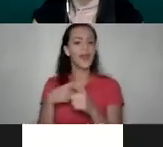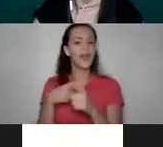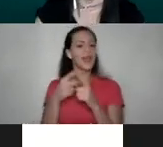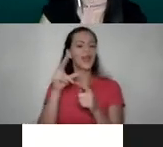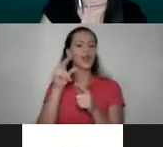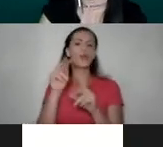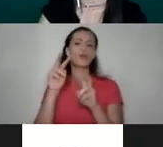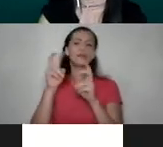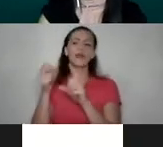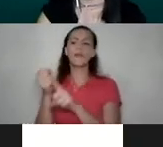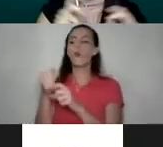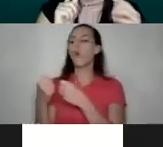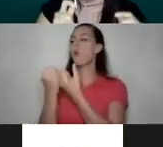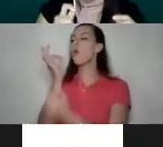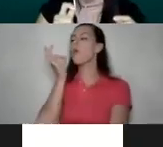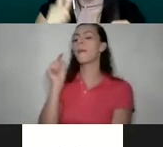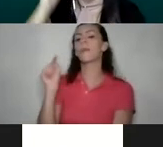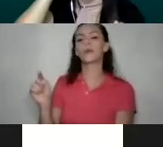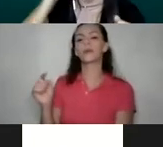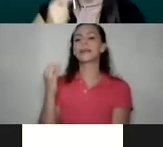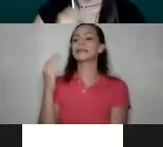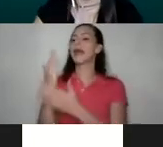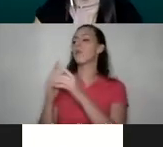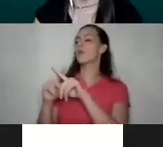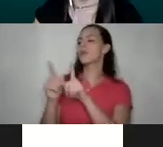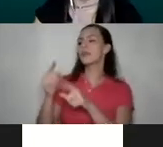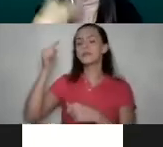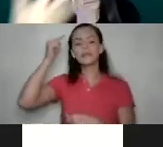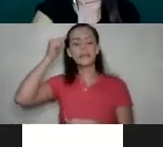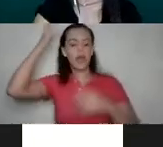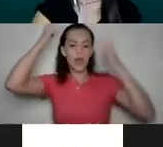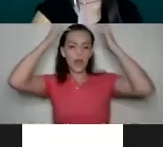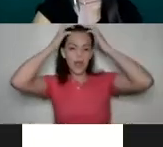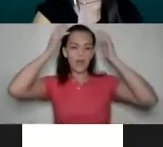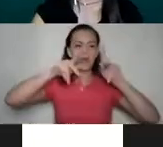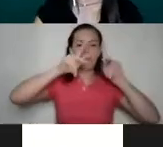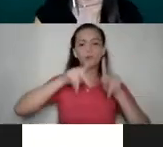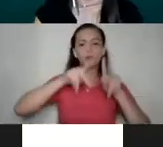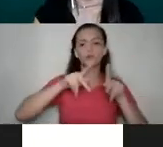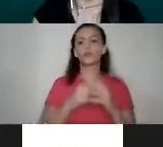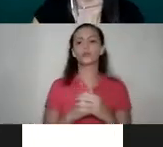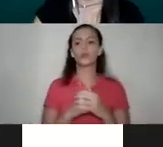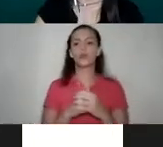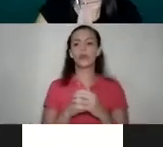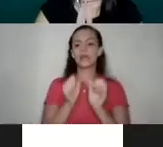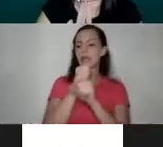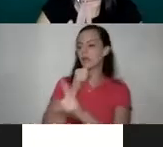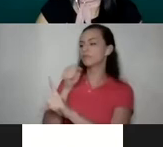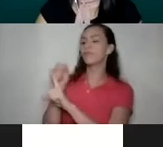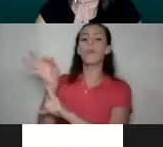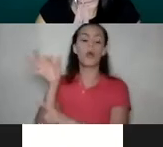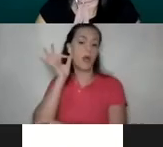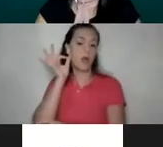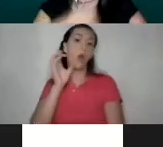violencia contra las mujeres de si hay algo diferente en el cerebro de la persona que emitió la violencia o si